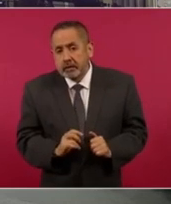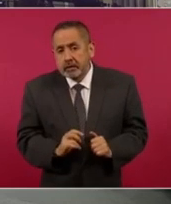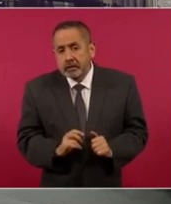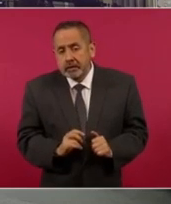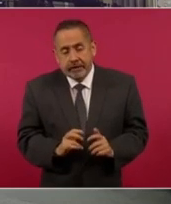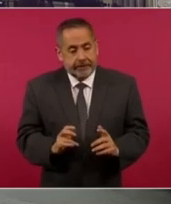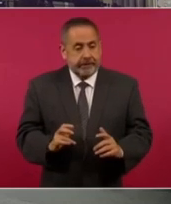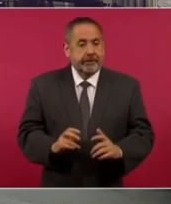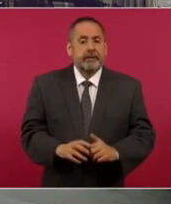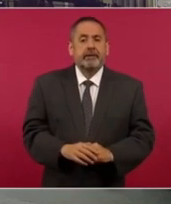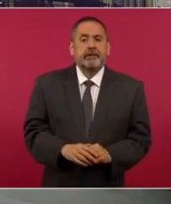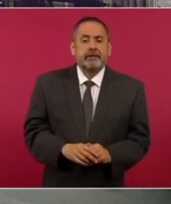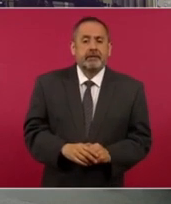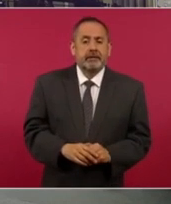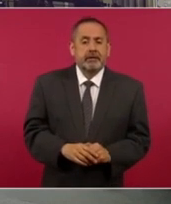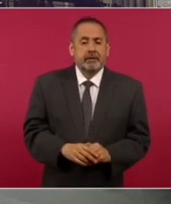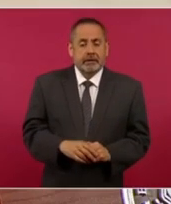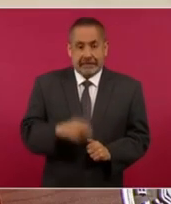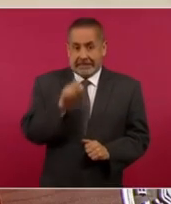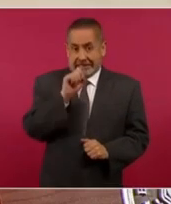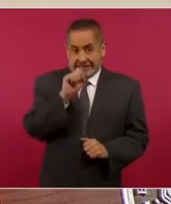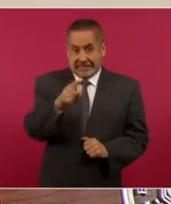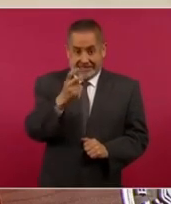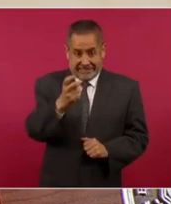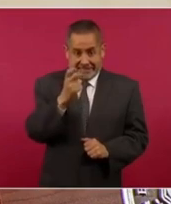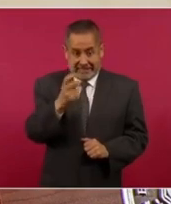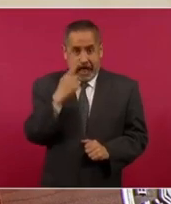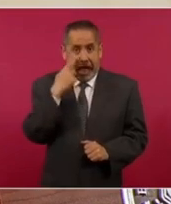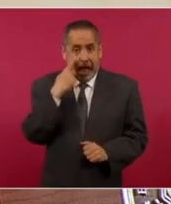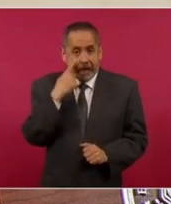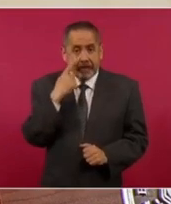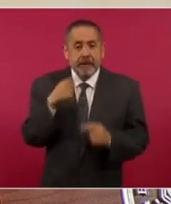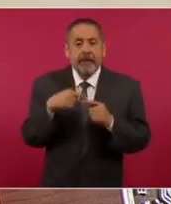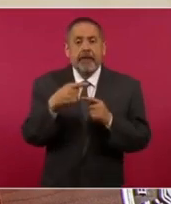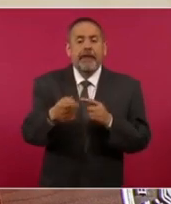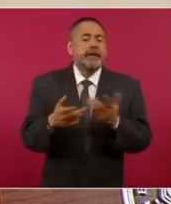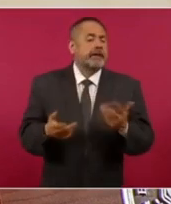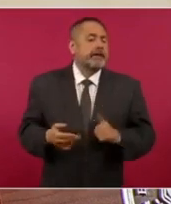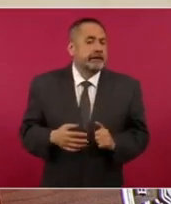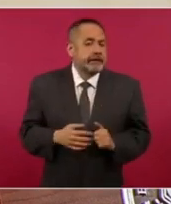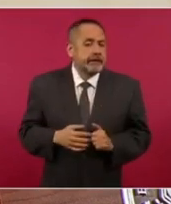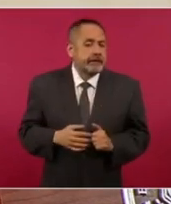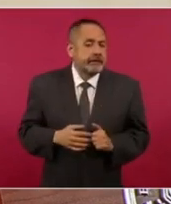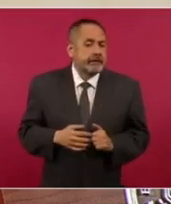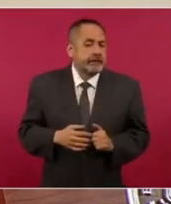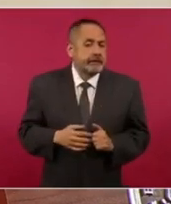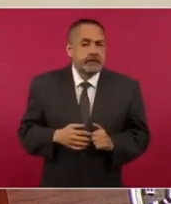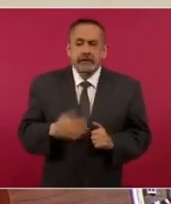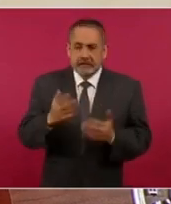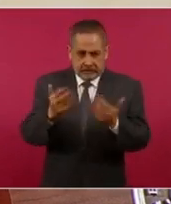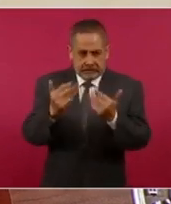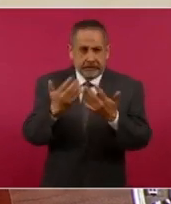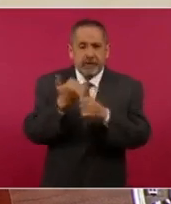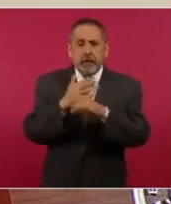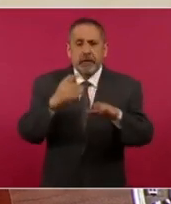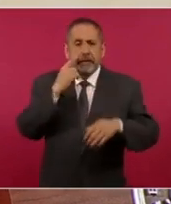Y sobre eso es que queremos información.